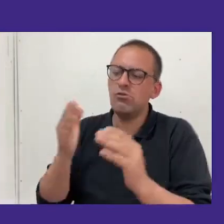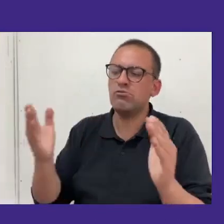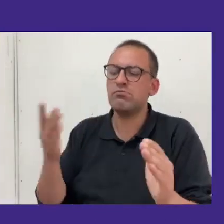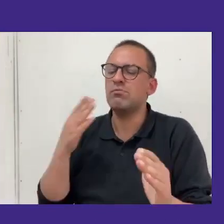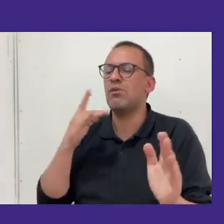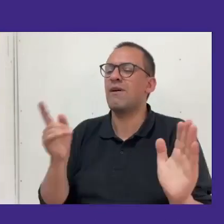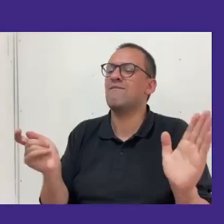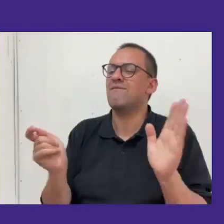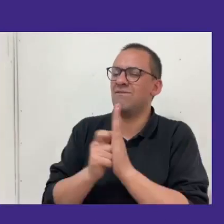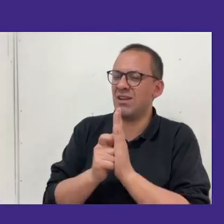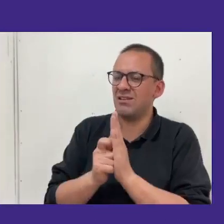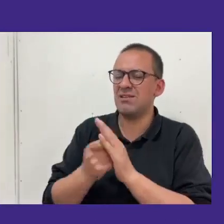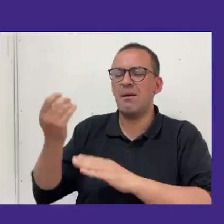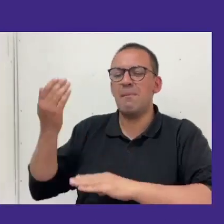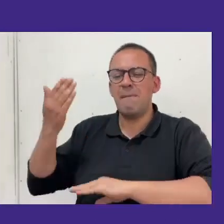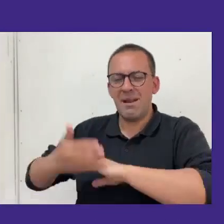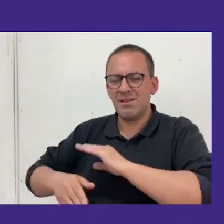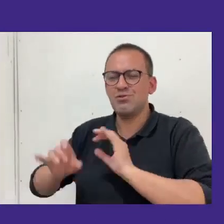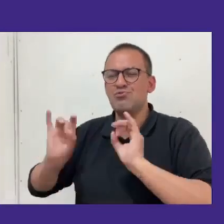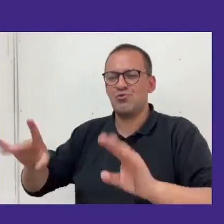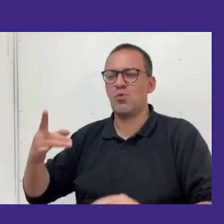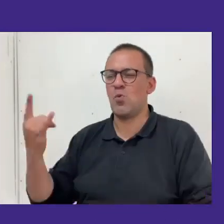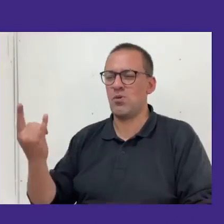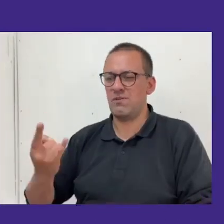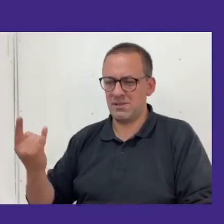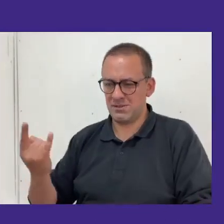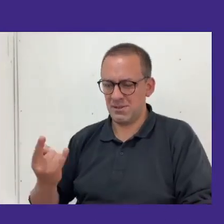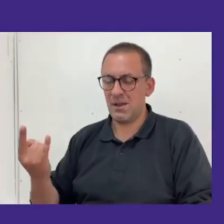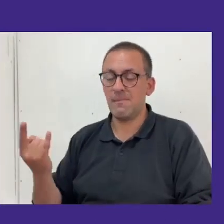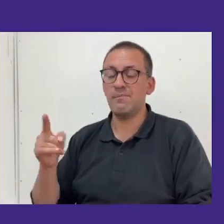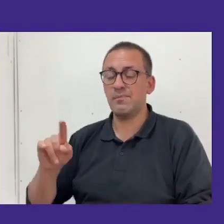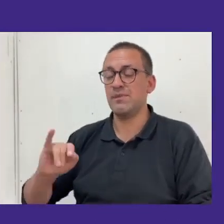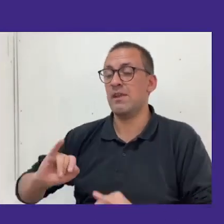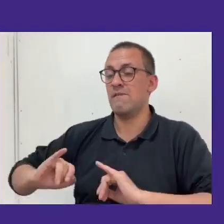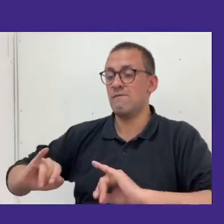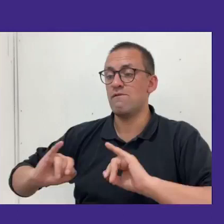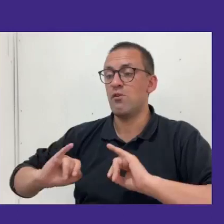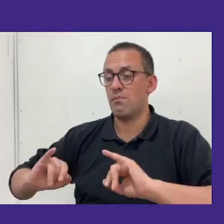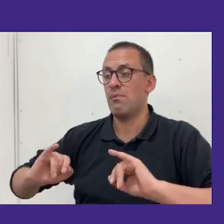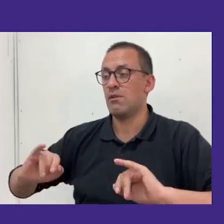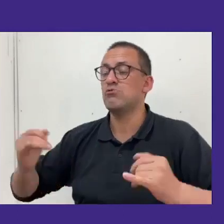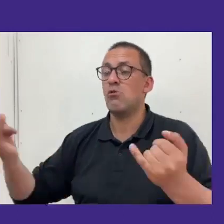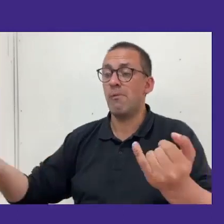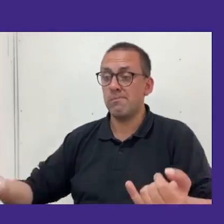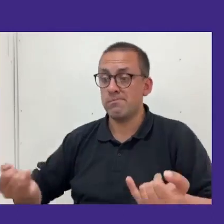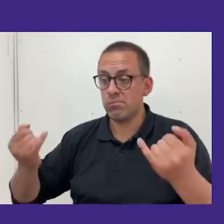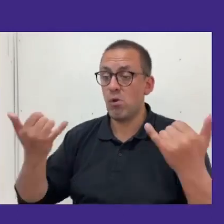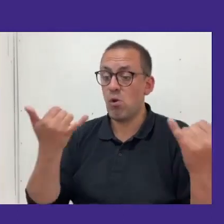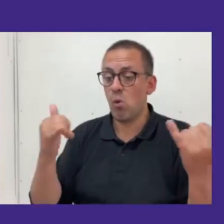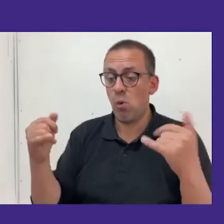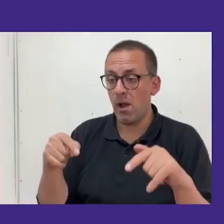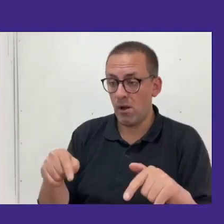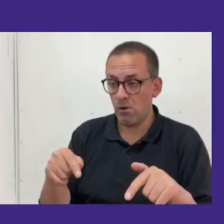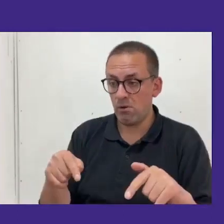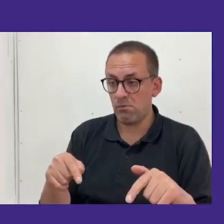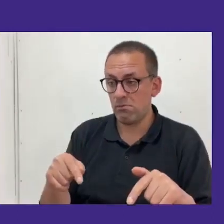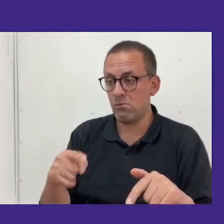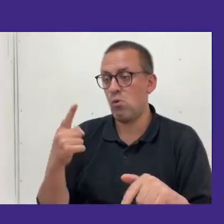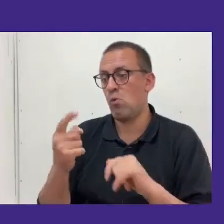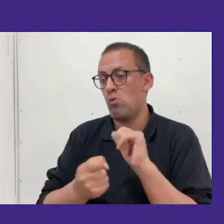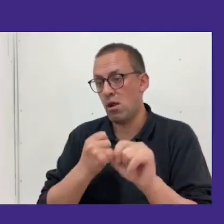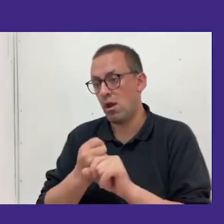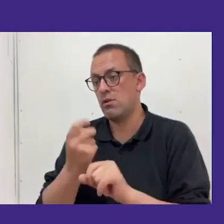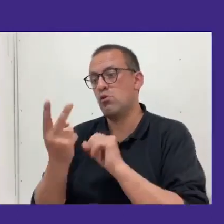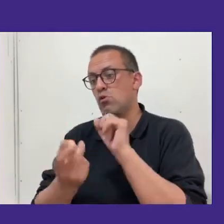plazos que se da en la universidad. Entonces, esta información que recopilamos para este juego probablemente en uno o dos años